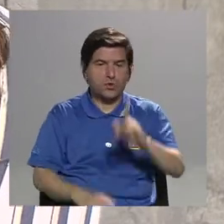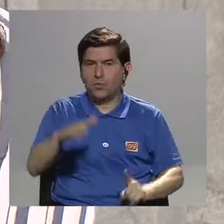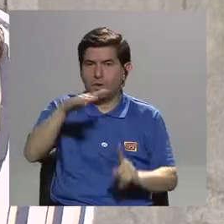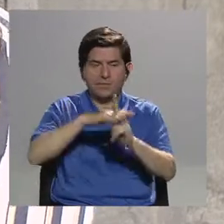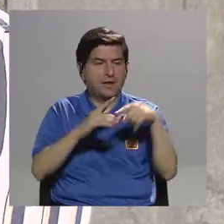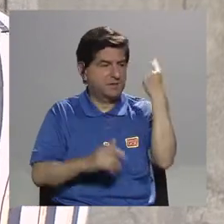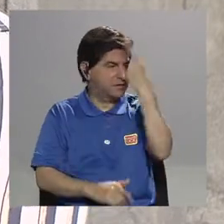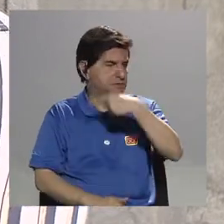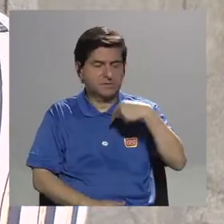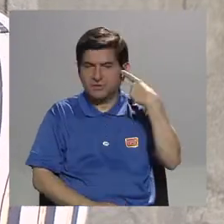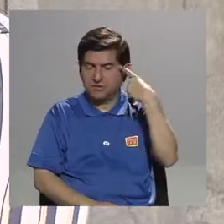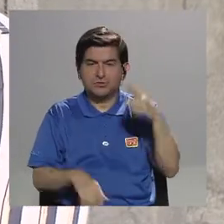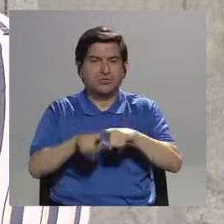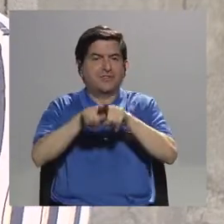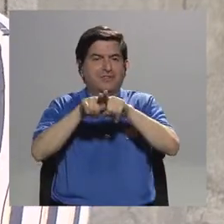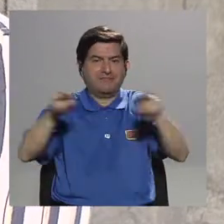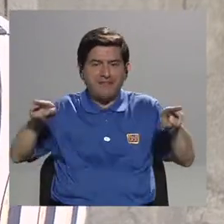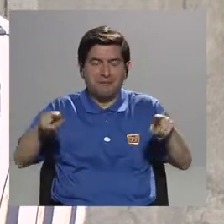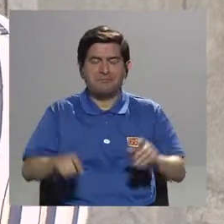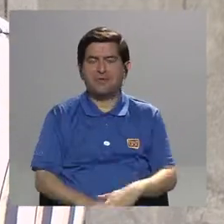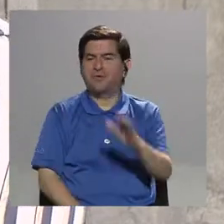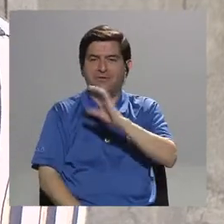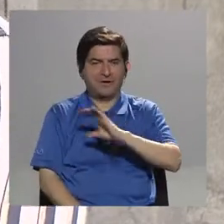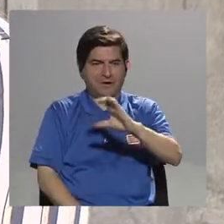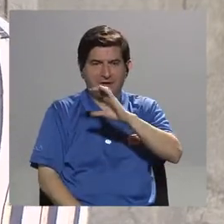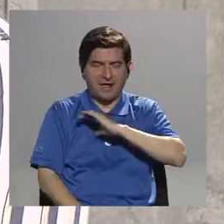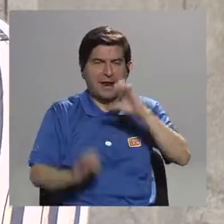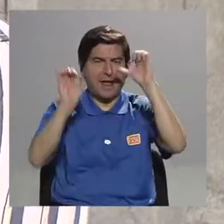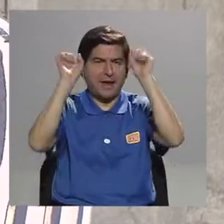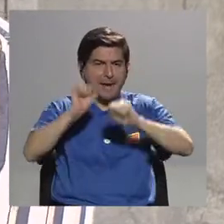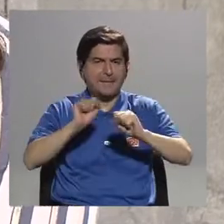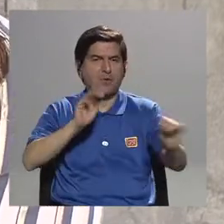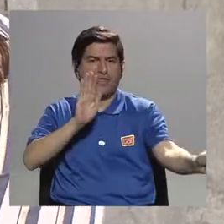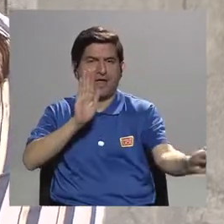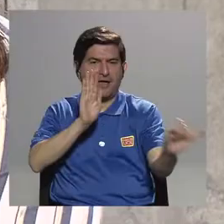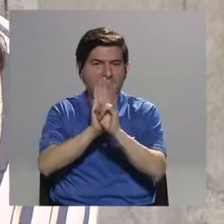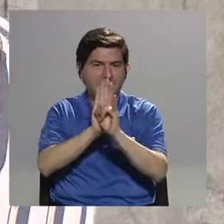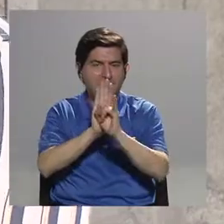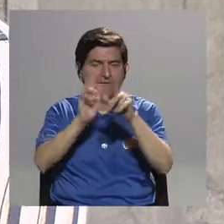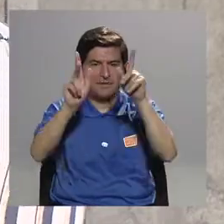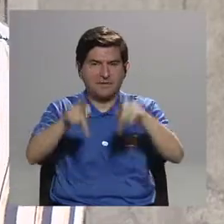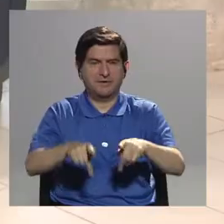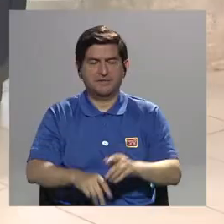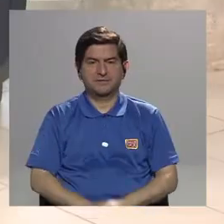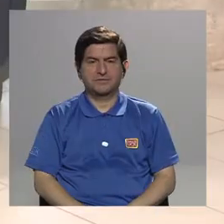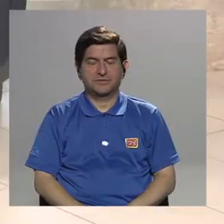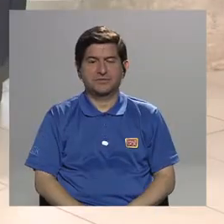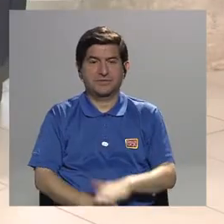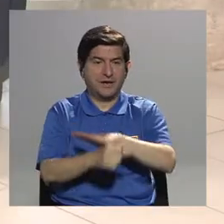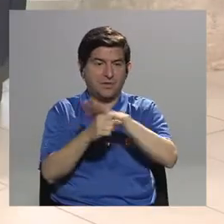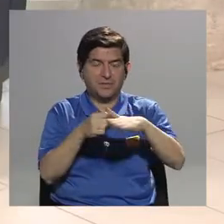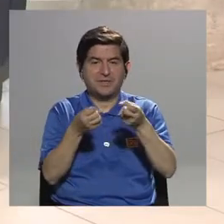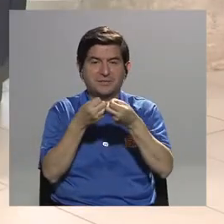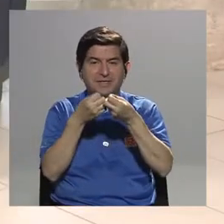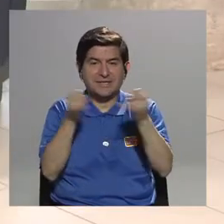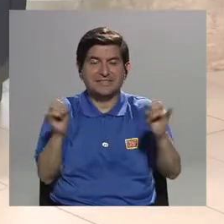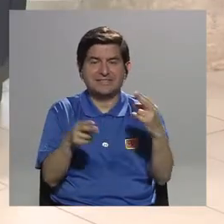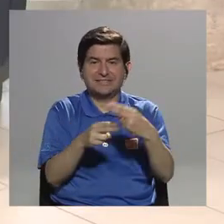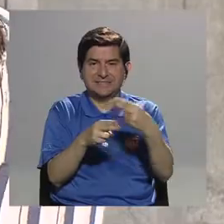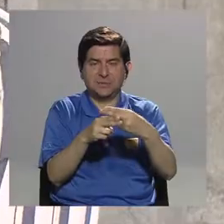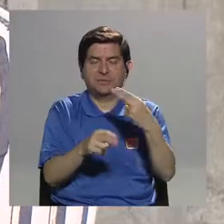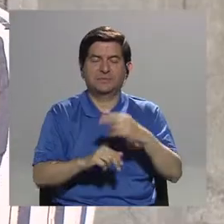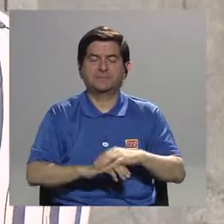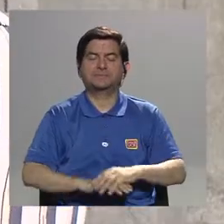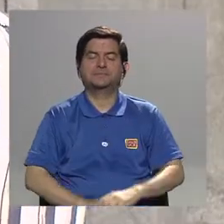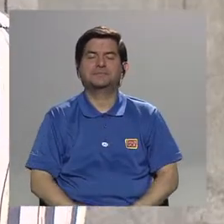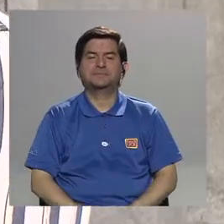tampoco ningún rasgo que pueda identificar al paciente. Esos son totalmente anónimos. ¿Qué visión tienen de futuro para el